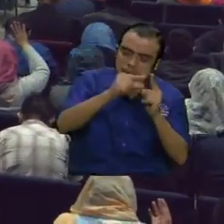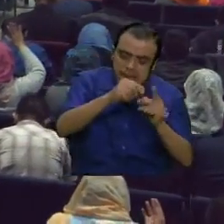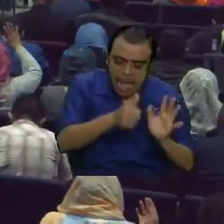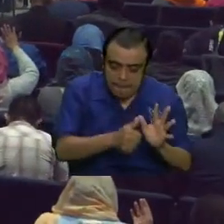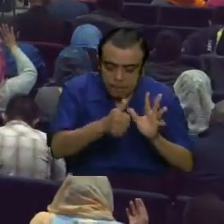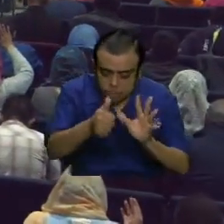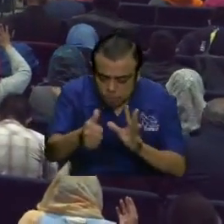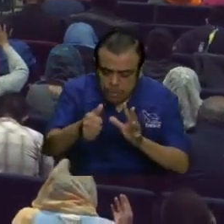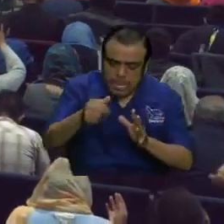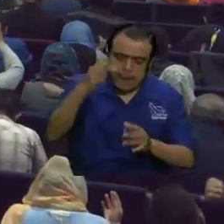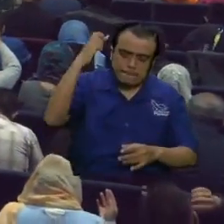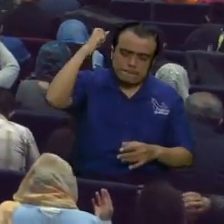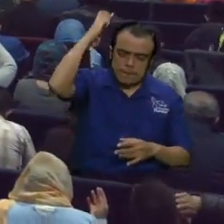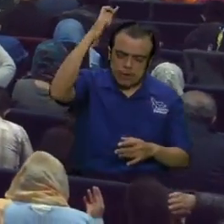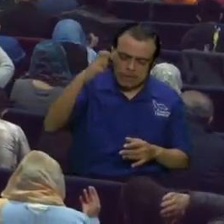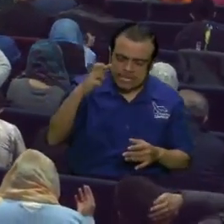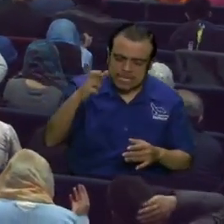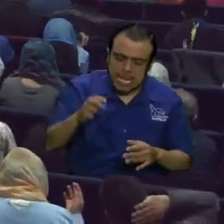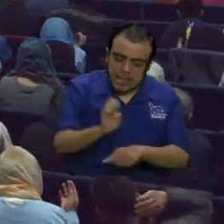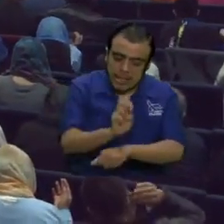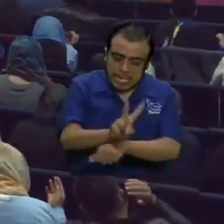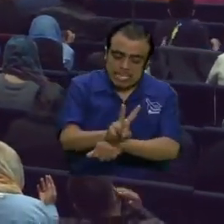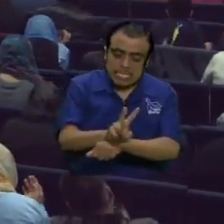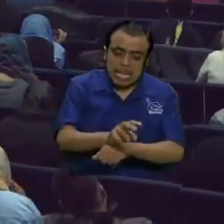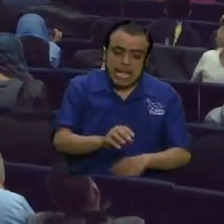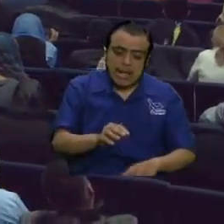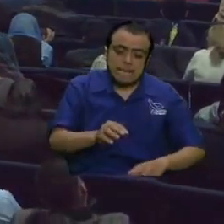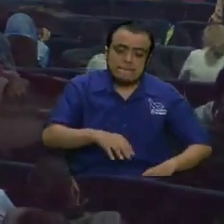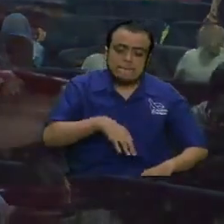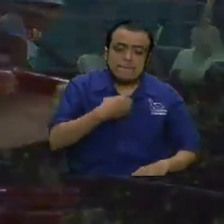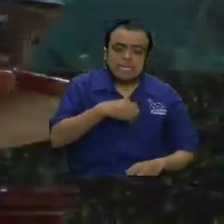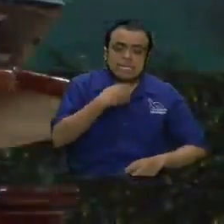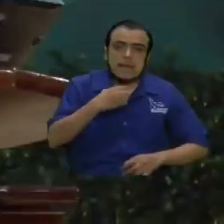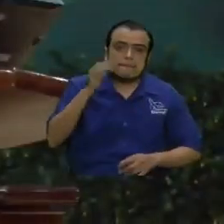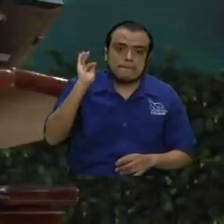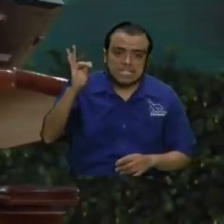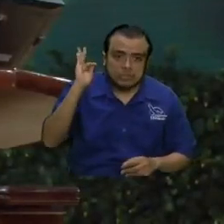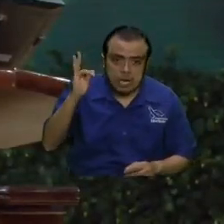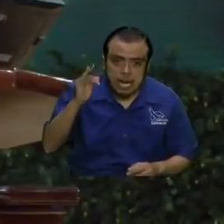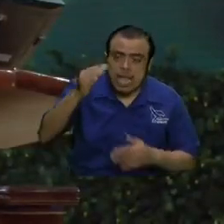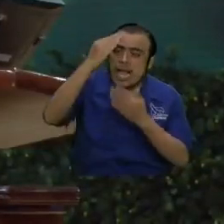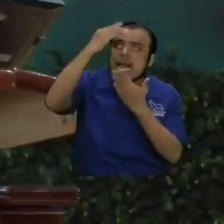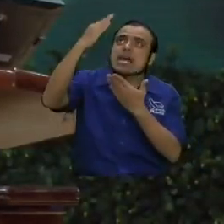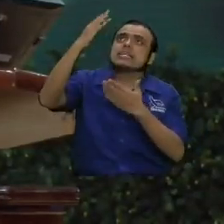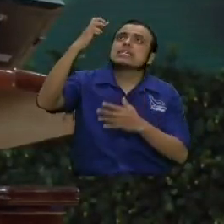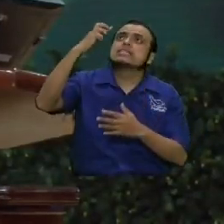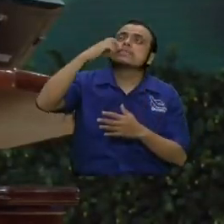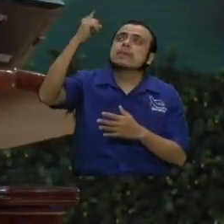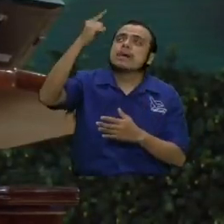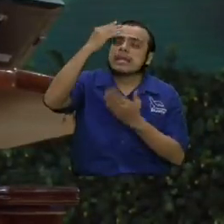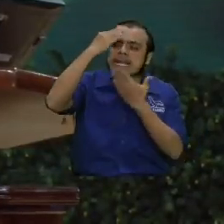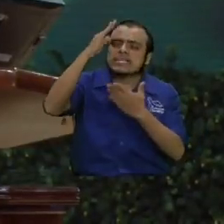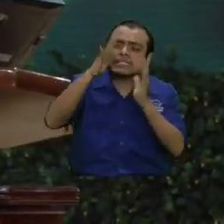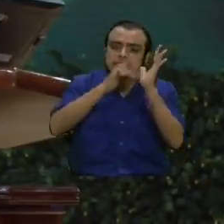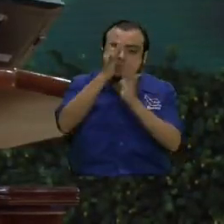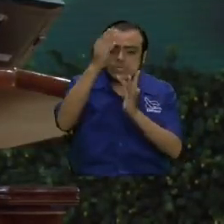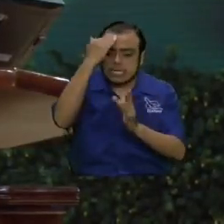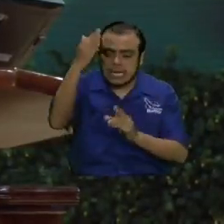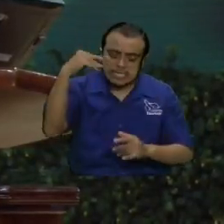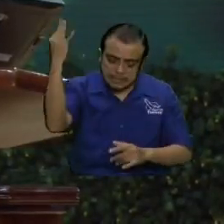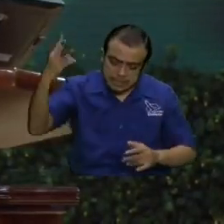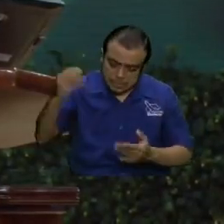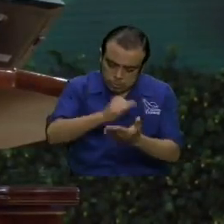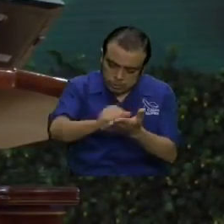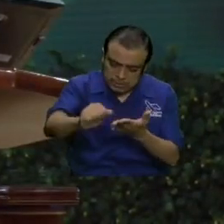profética, evangelística, pastoral y magistral. En el nombre de Jesús, gracias, Padre, gracias, Hijo y gracias, Espíritu